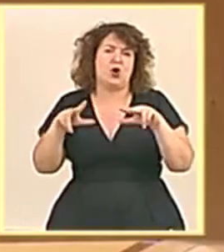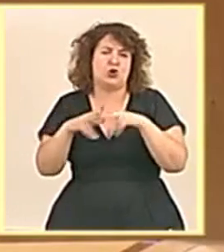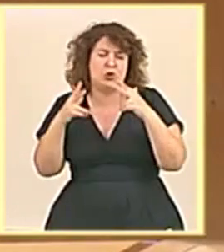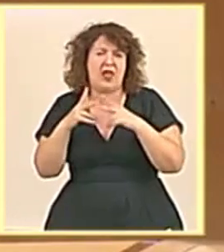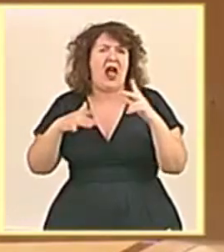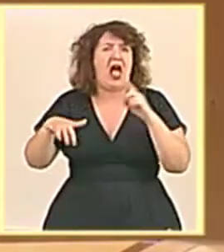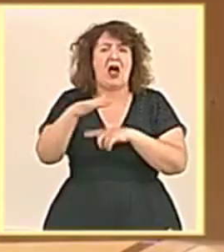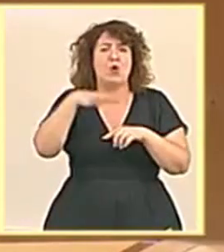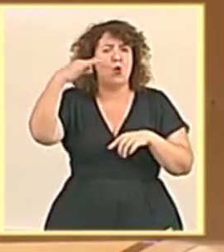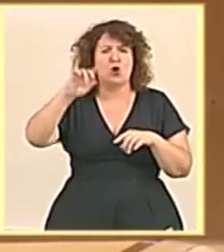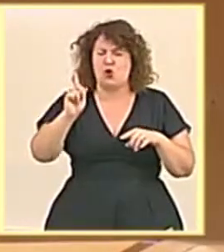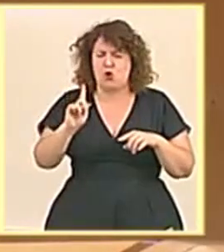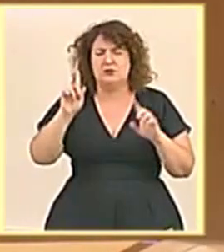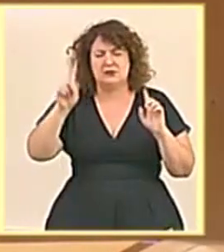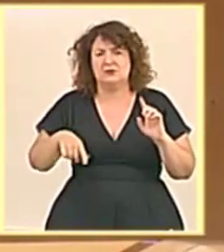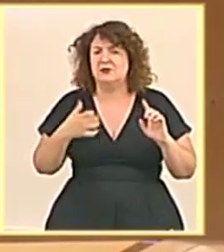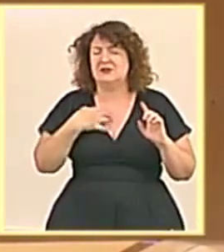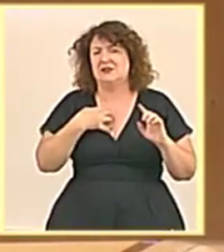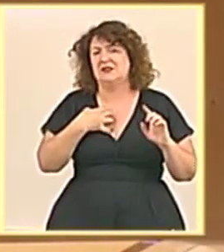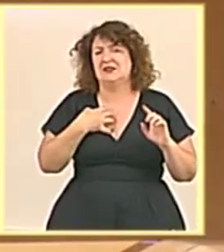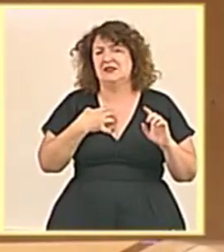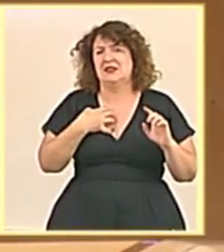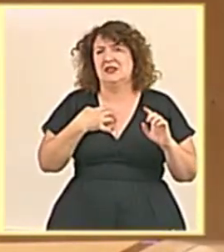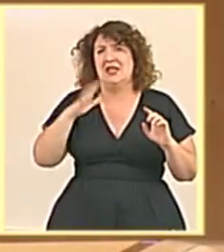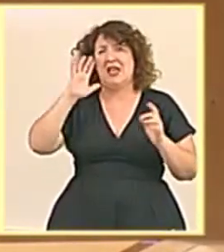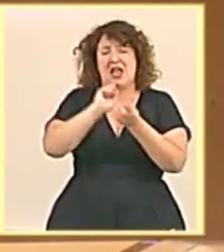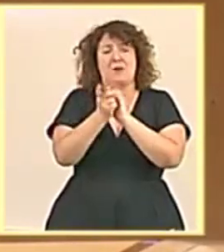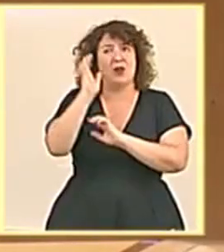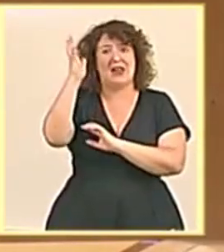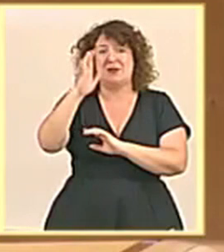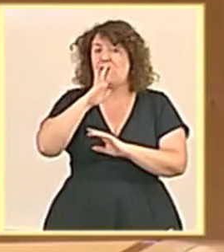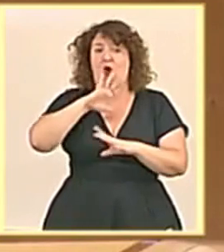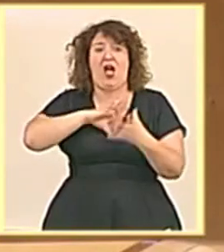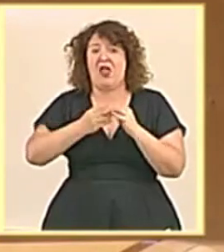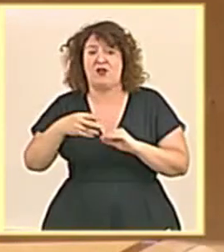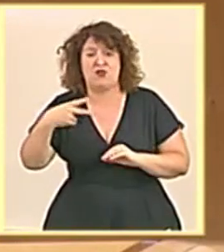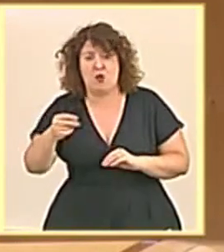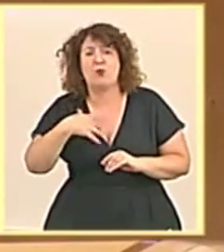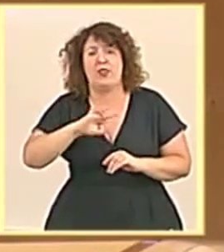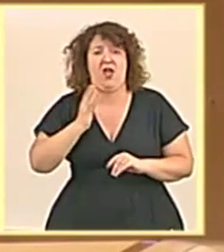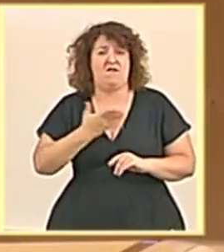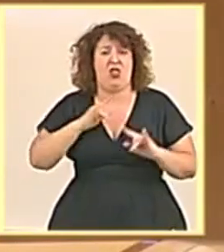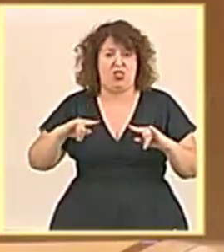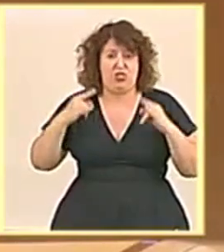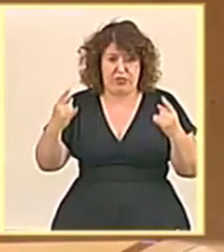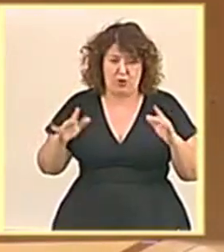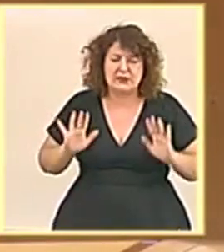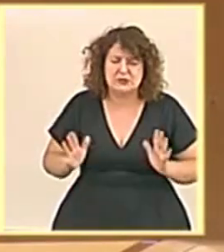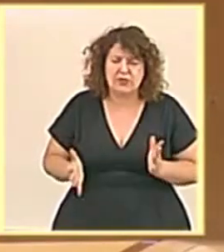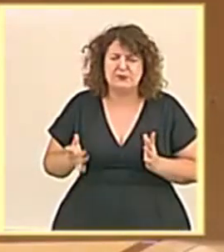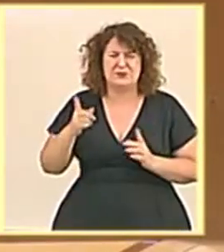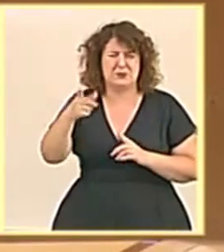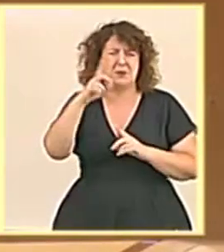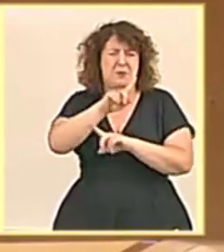ambiental, la no adaptación a los efectos del cambio climático. Pero usted me pregunta por algunas cuestiones concretas